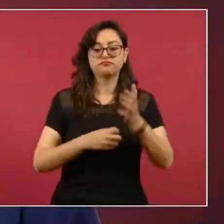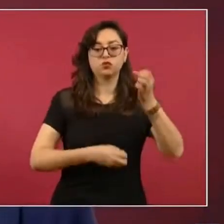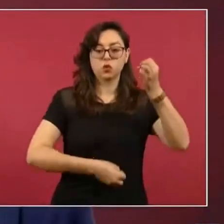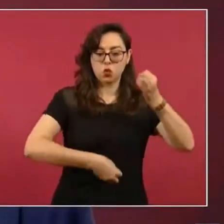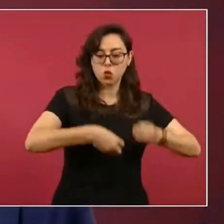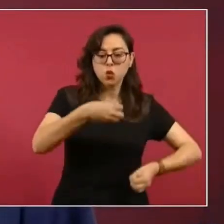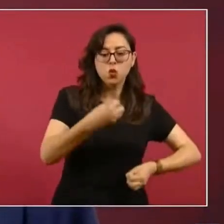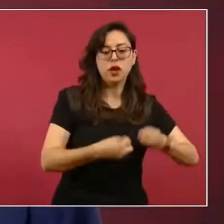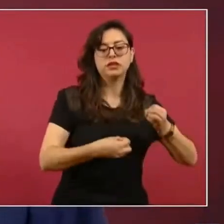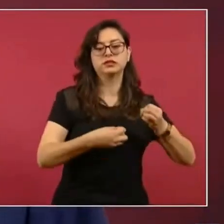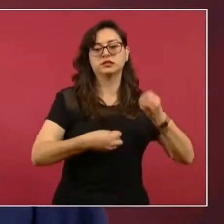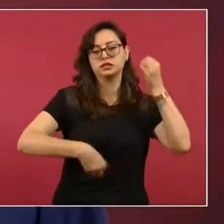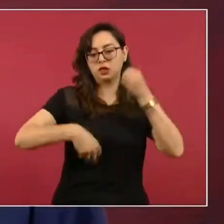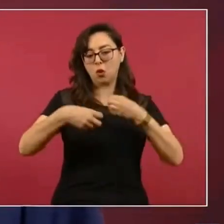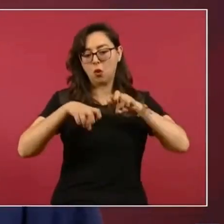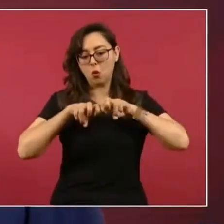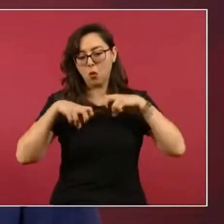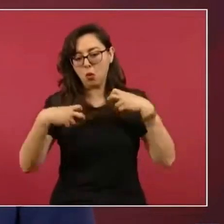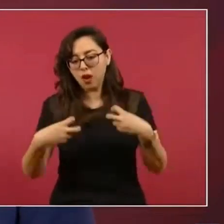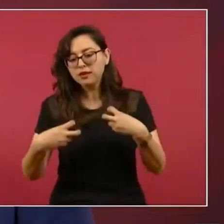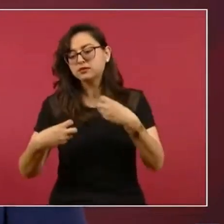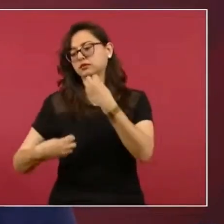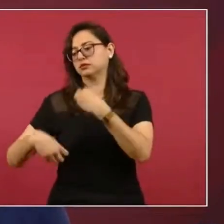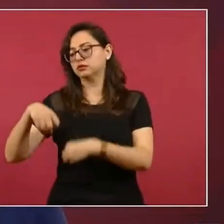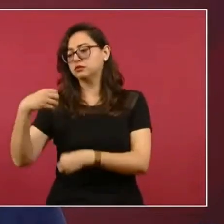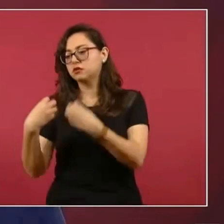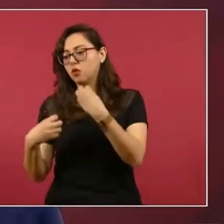ministros. Irse renovando.